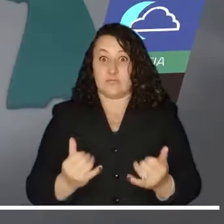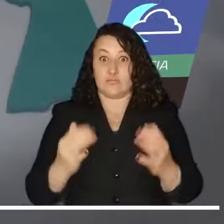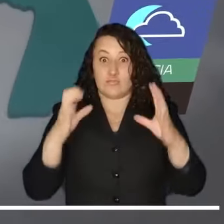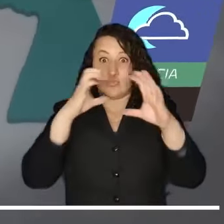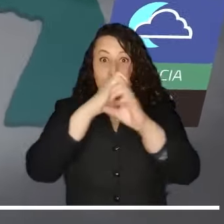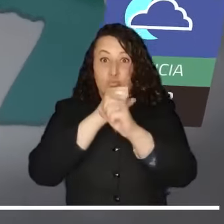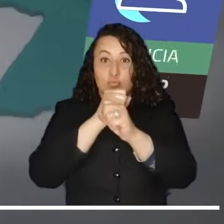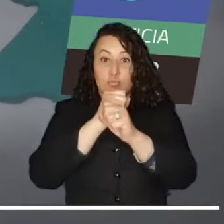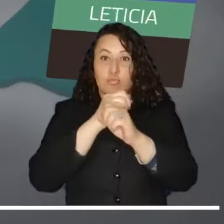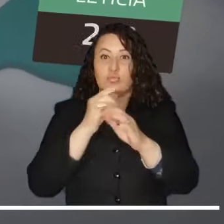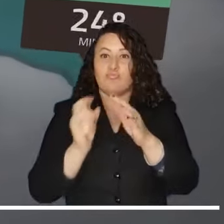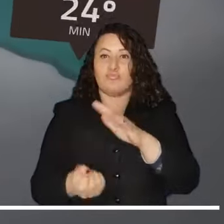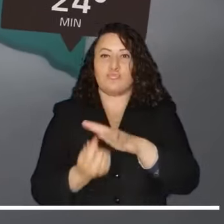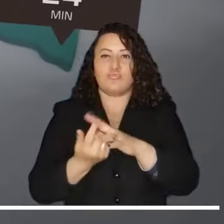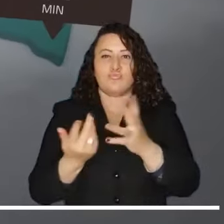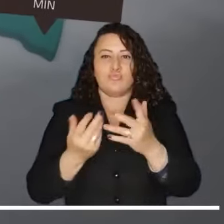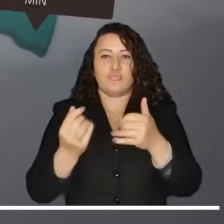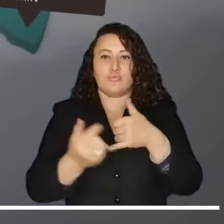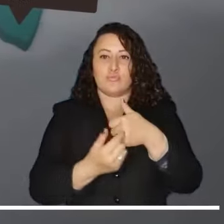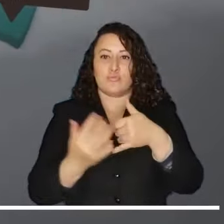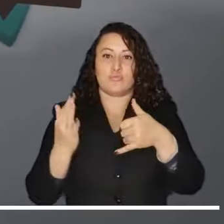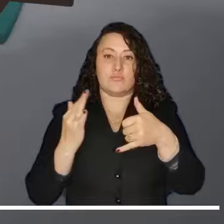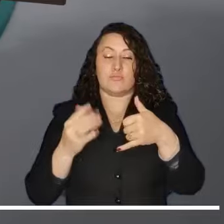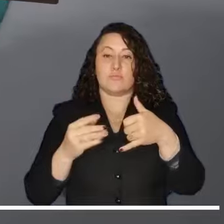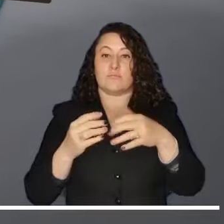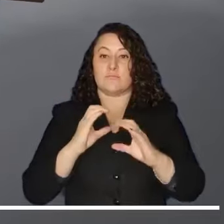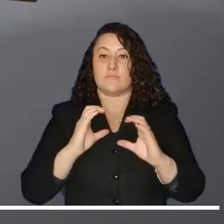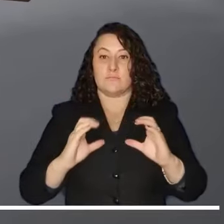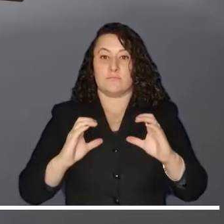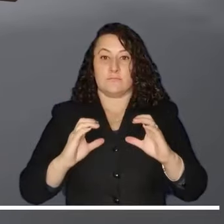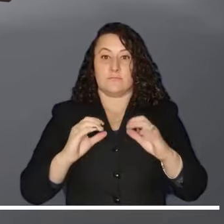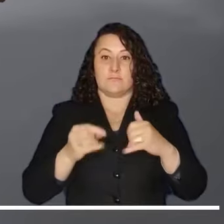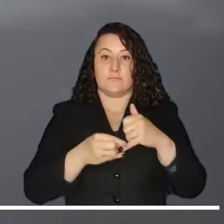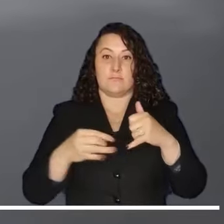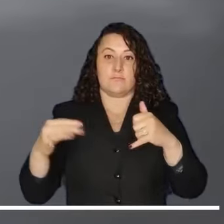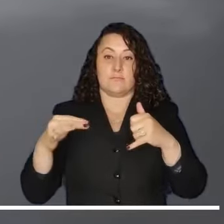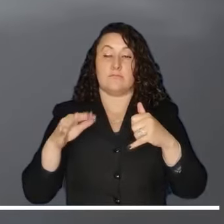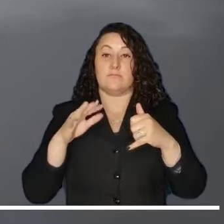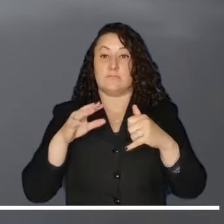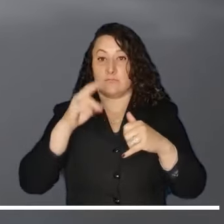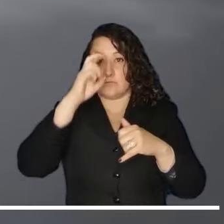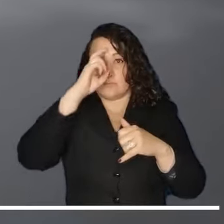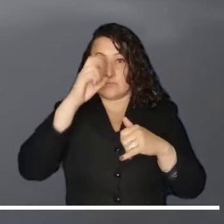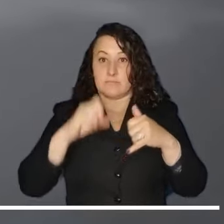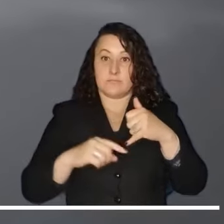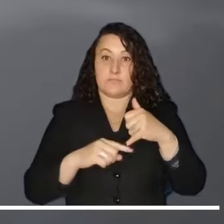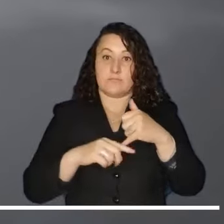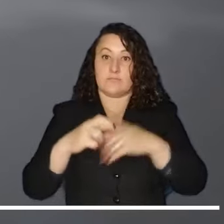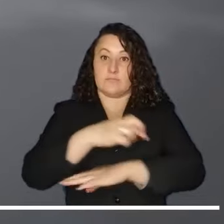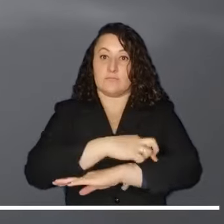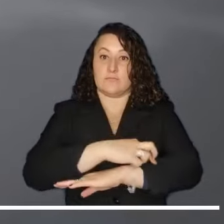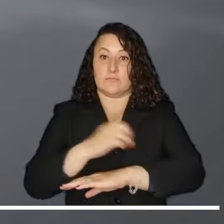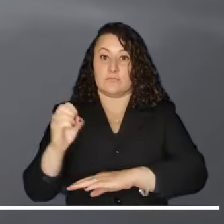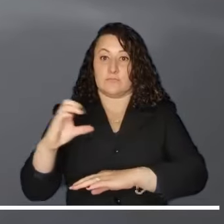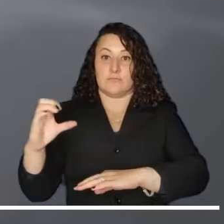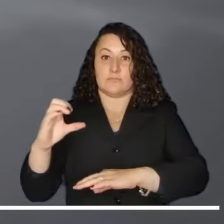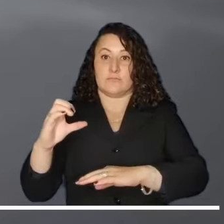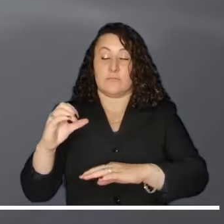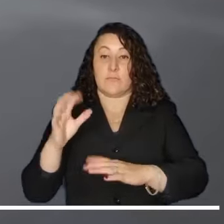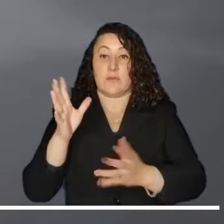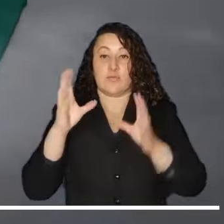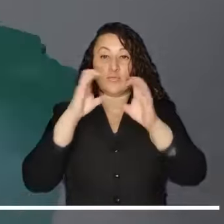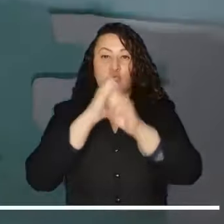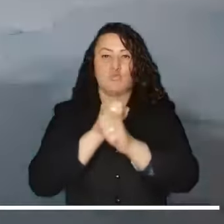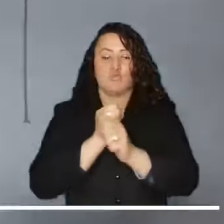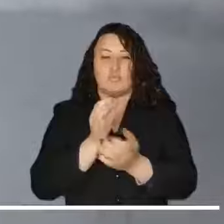que para esta noche podrían surgir en Guaviare, Caquetá, Guainía, Paupés, norte de Amazonas y occidente de Putumayo. Durante